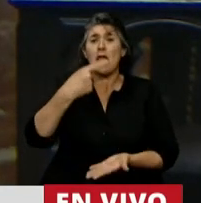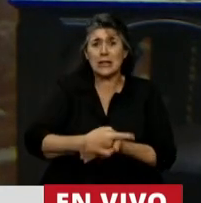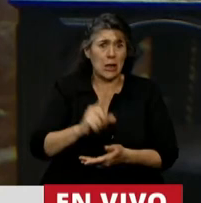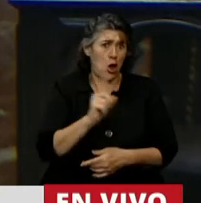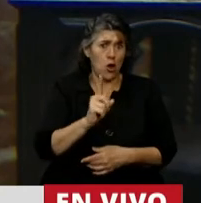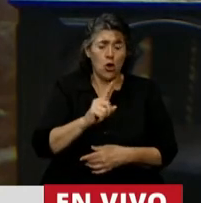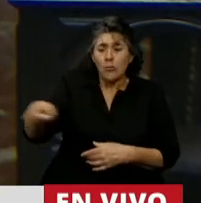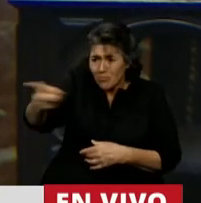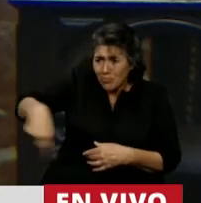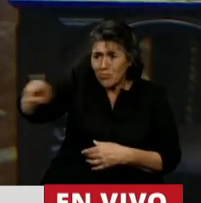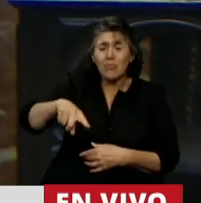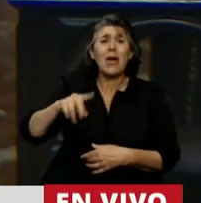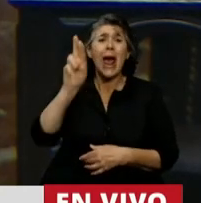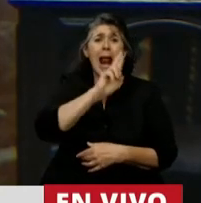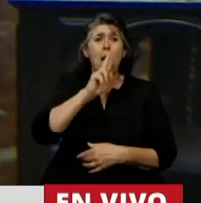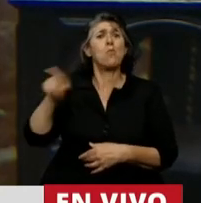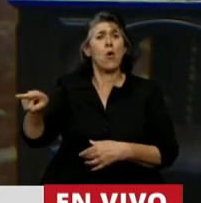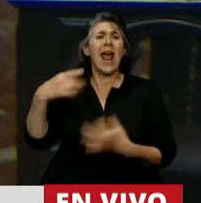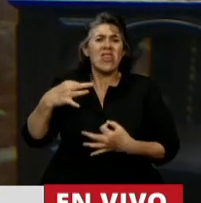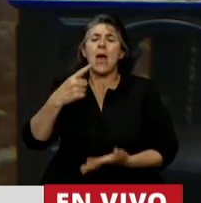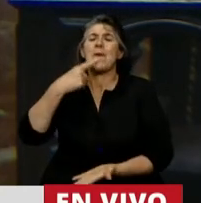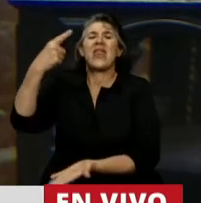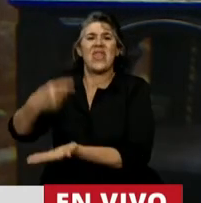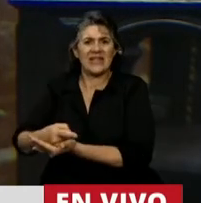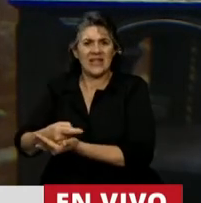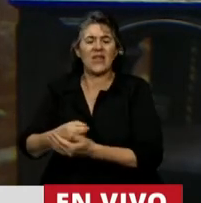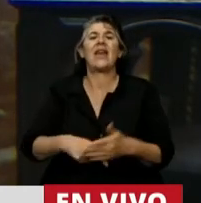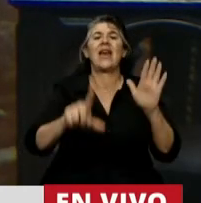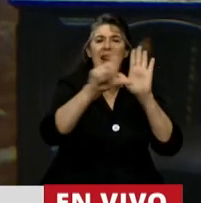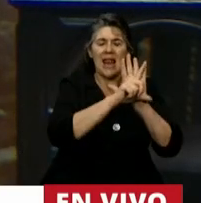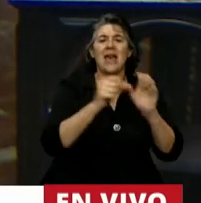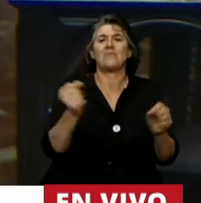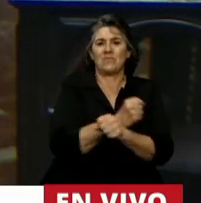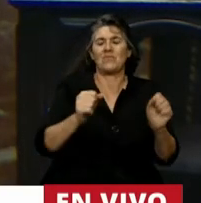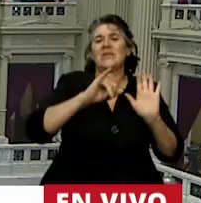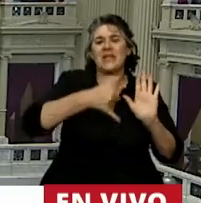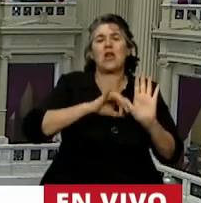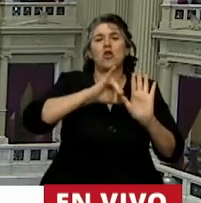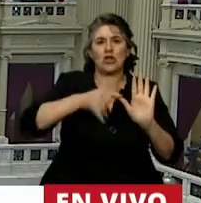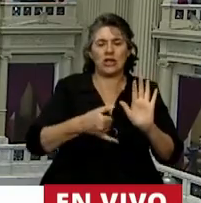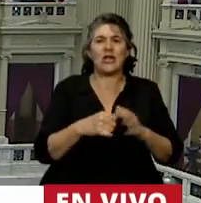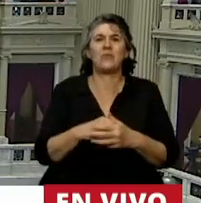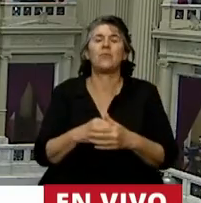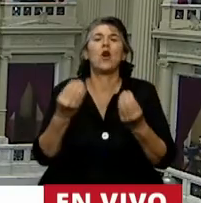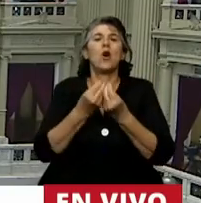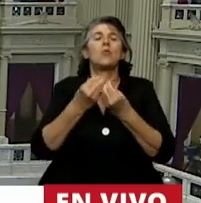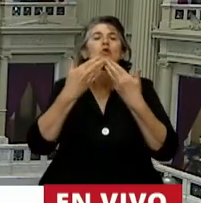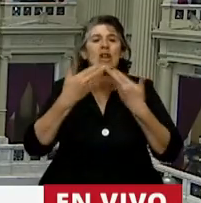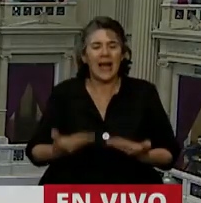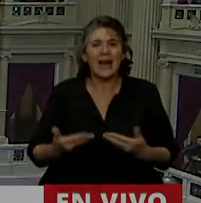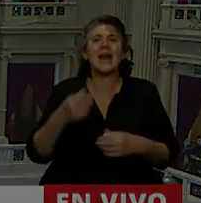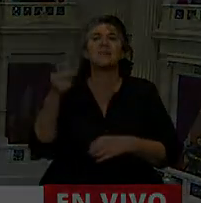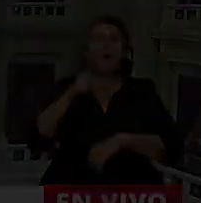mujeres tienen que hacer. Que sea ley, Presidente. Muchas gracias. Muchas gracias, Diputado Cacase, por el respeto al